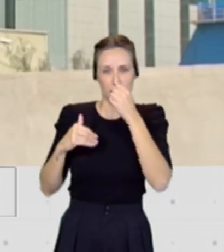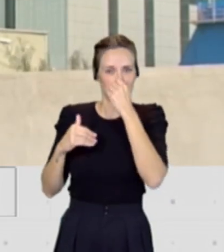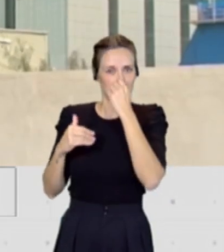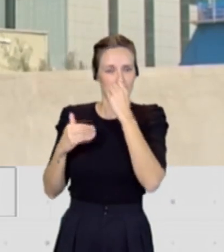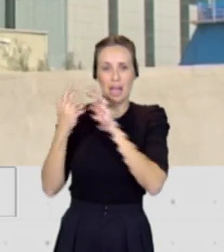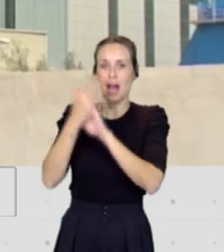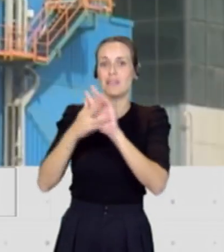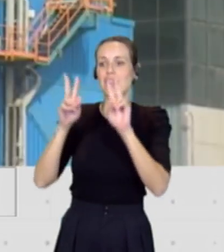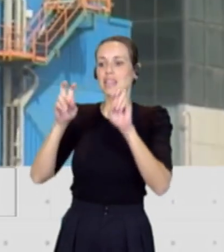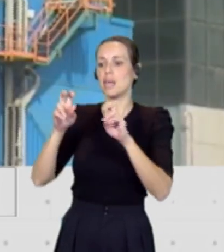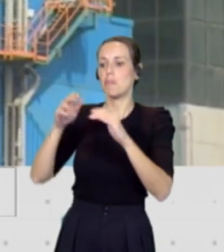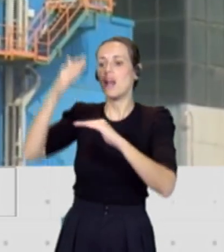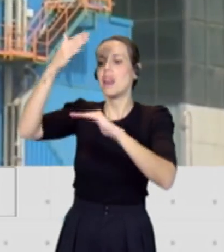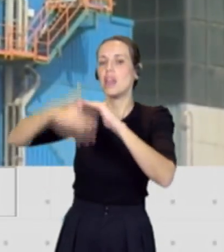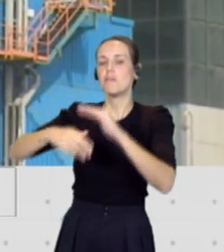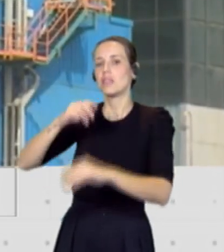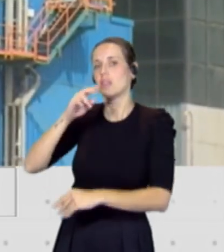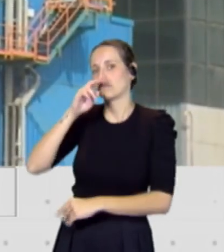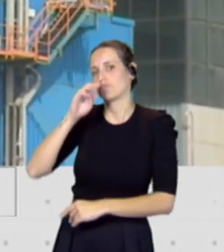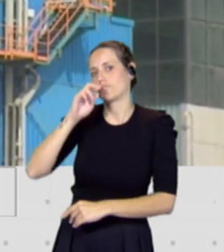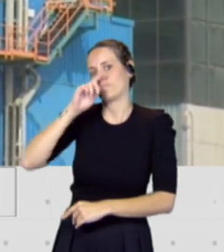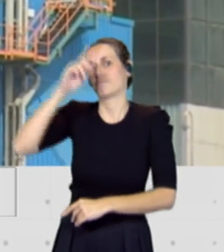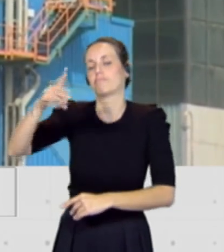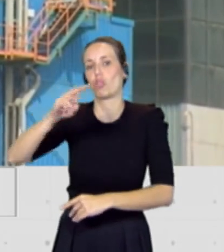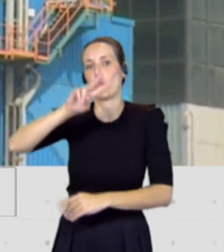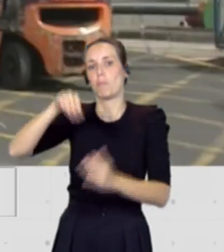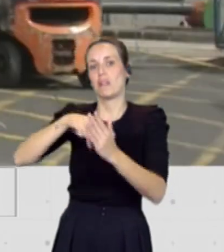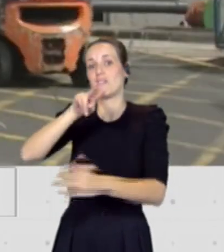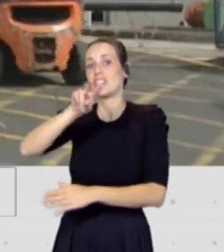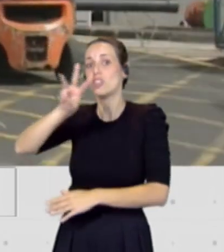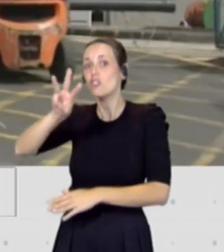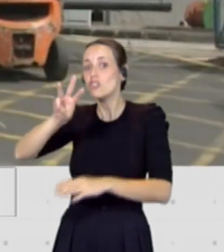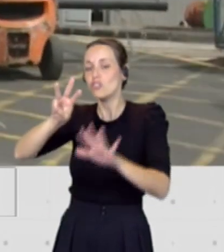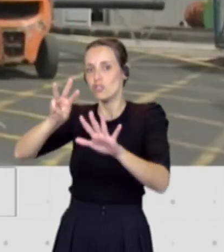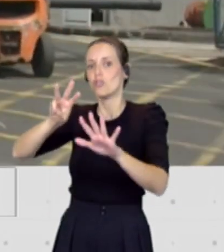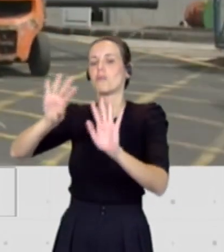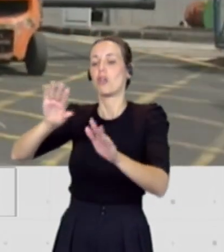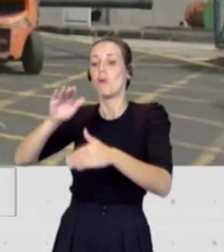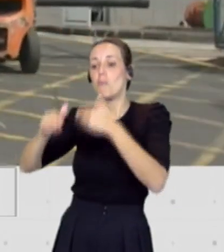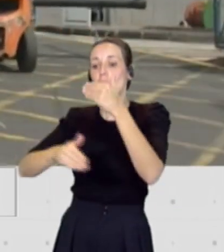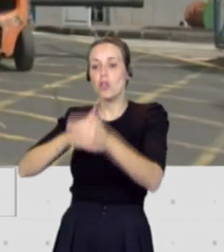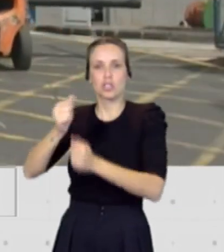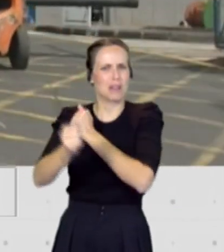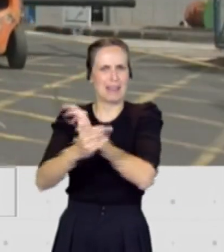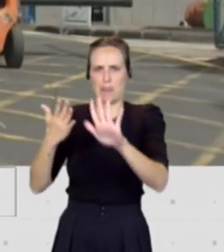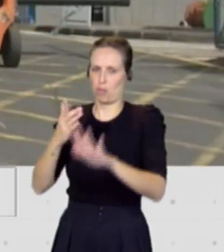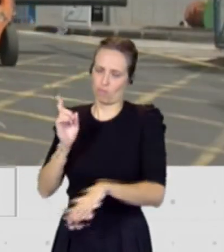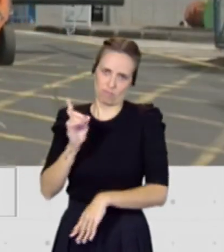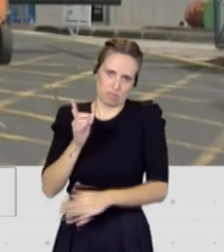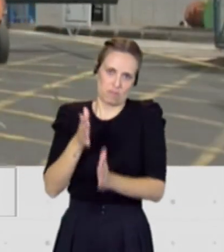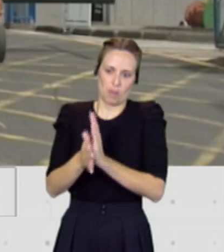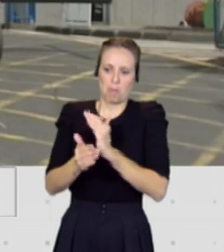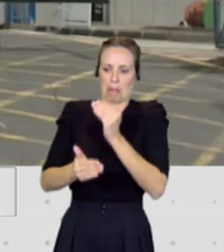horizonte temporal de 2028, pero en ese proceso, que no será rapidísimo, sino que será